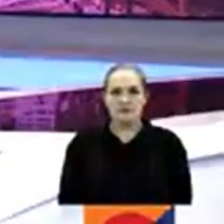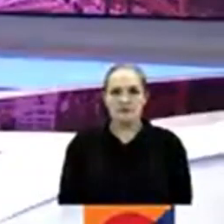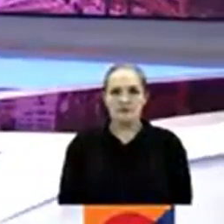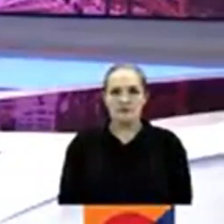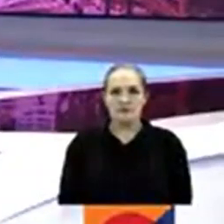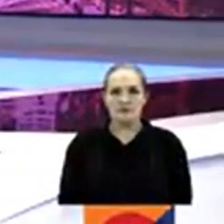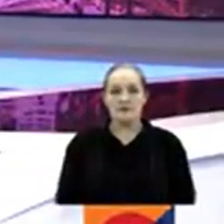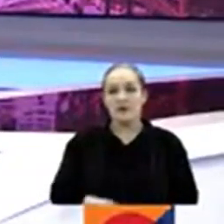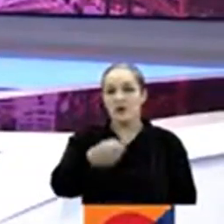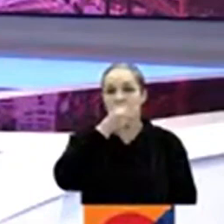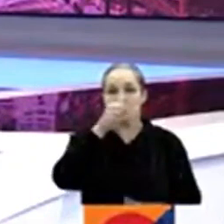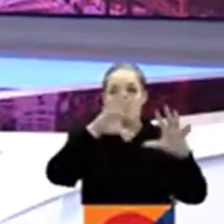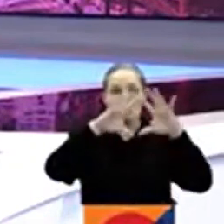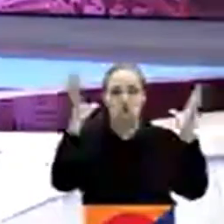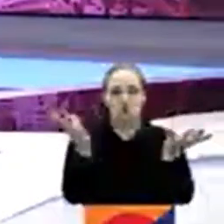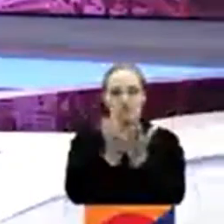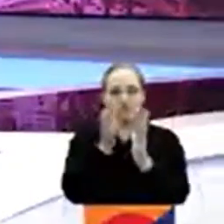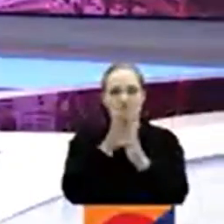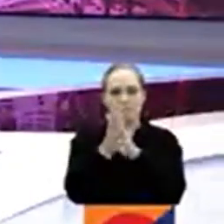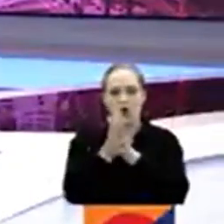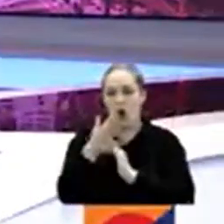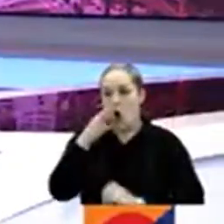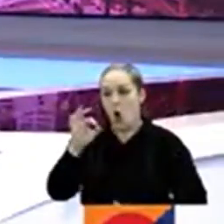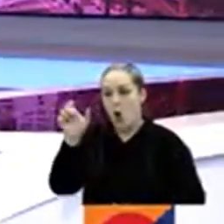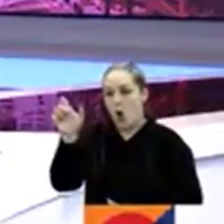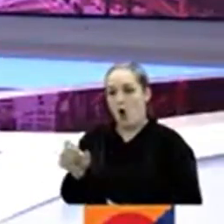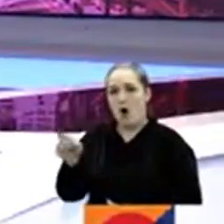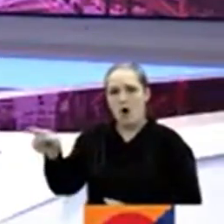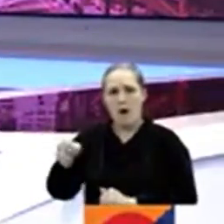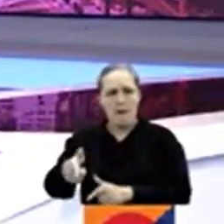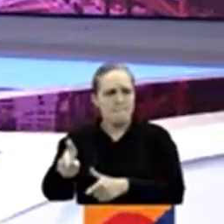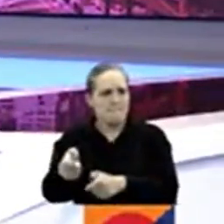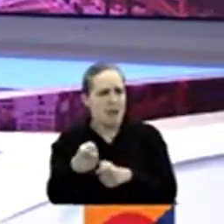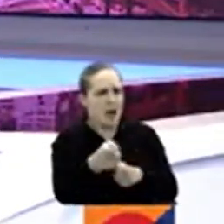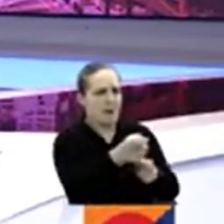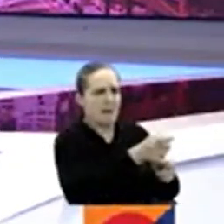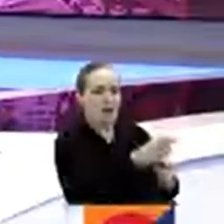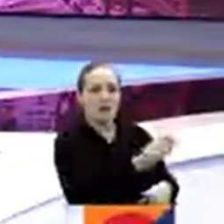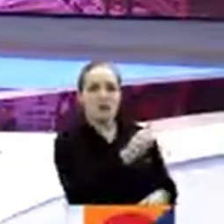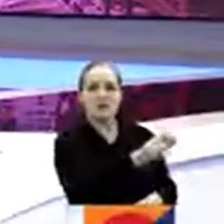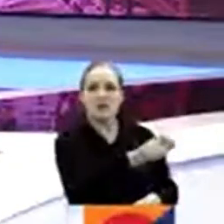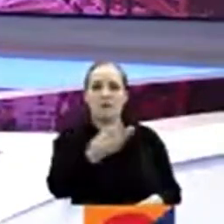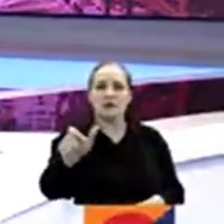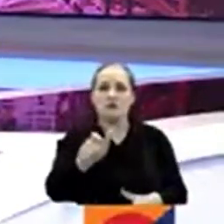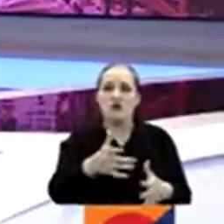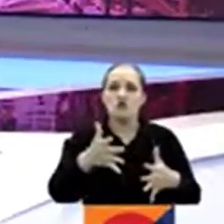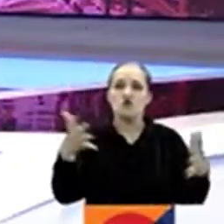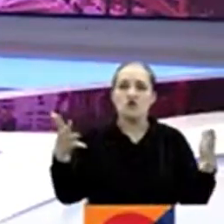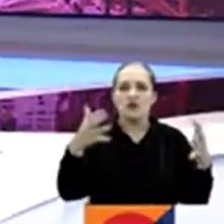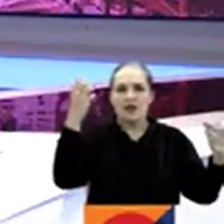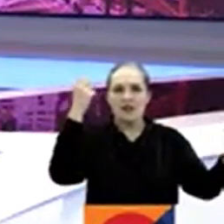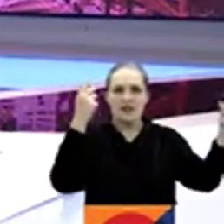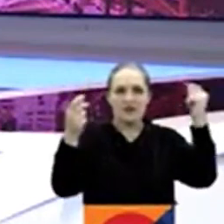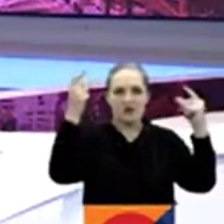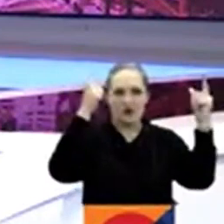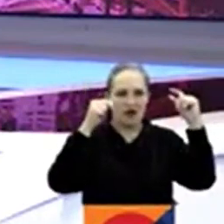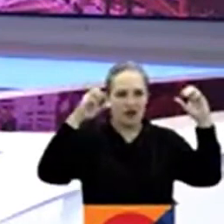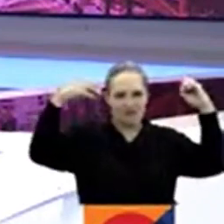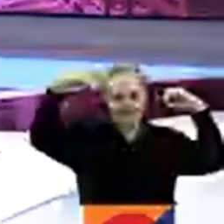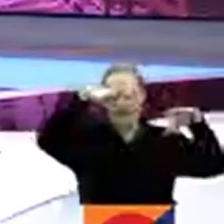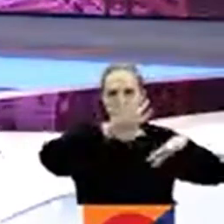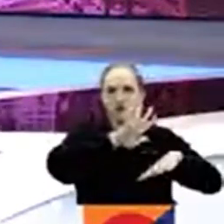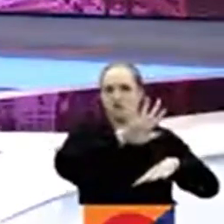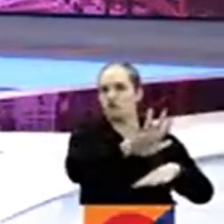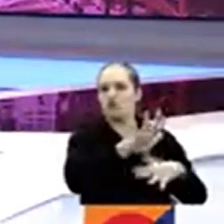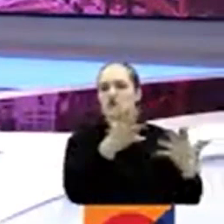En Noticias del Mundo, un hombre asesinó a 10 personas en una discoteca de un suburbio asiático de Los Ángeles, en Estados Unidos. Lo hizo durante la